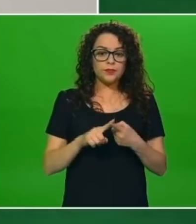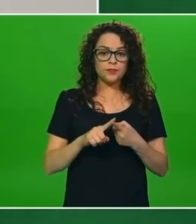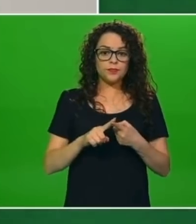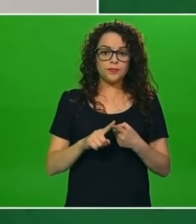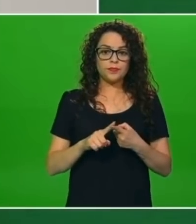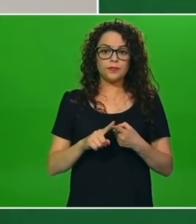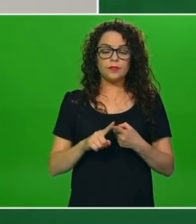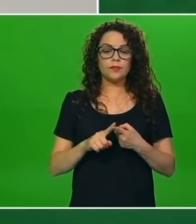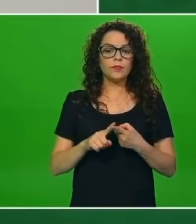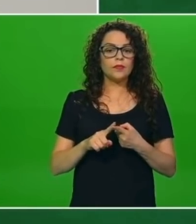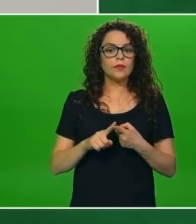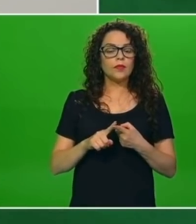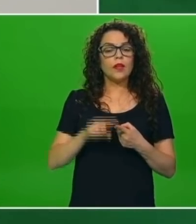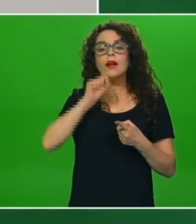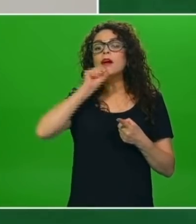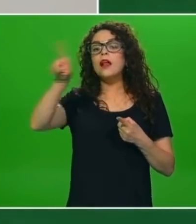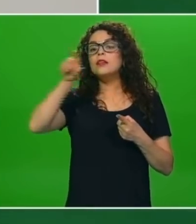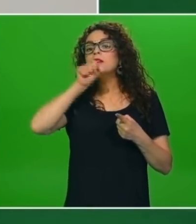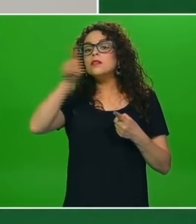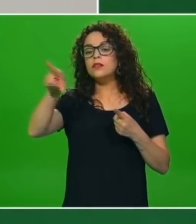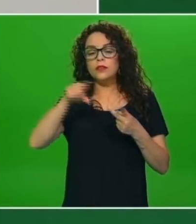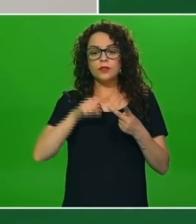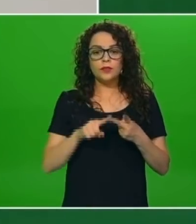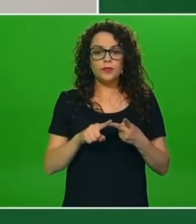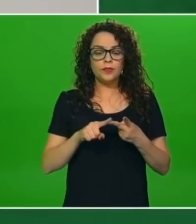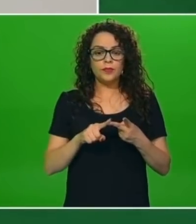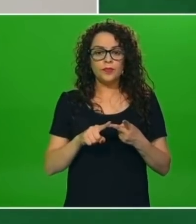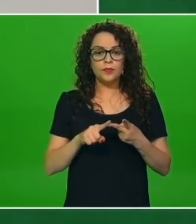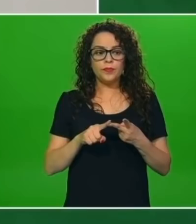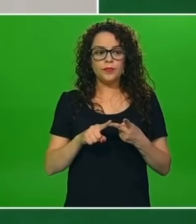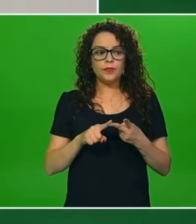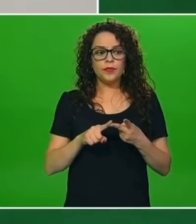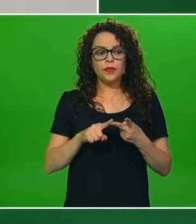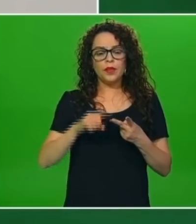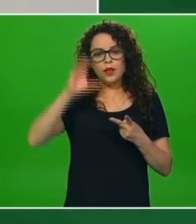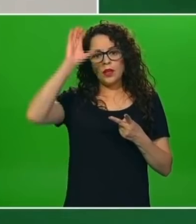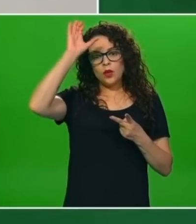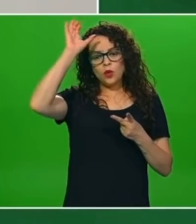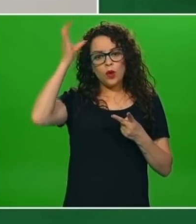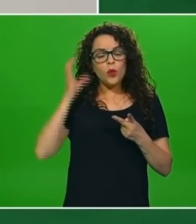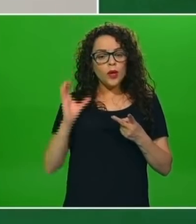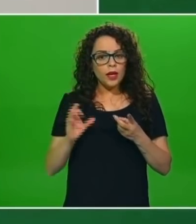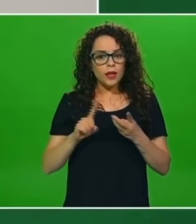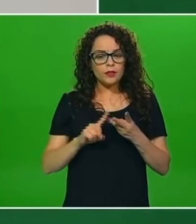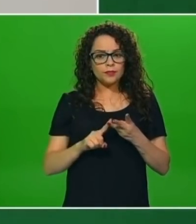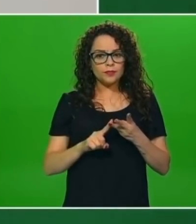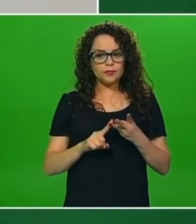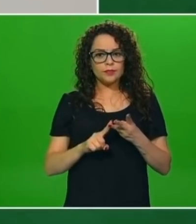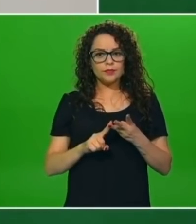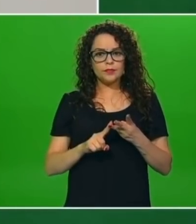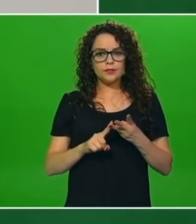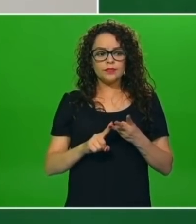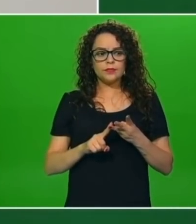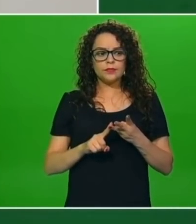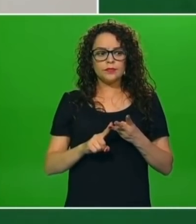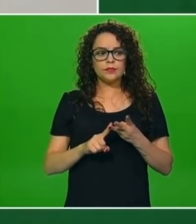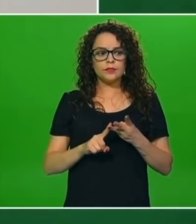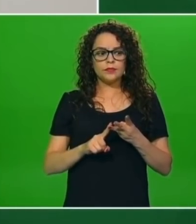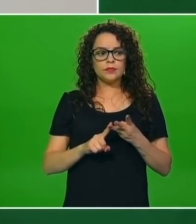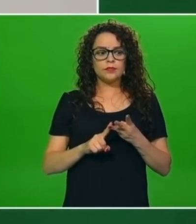el estado de Jalisco, si mal no recuerdo Coahuila, igual ahorita me hacen la corrección, pero